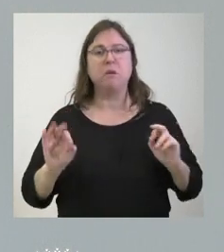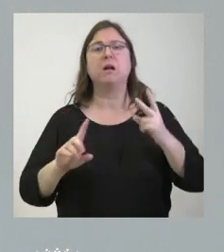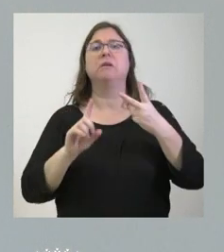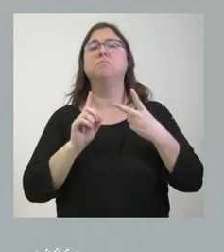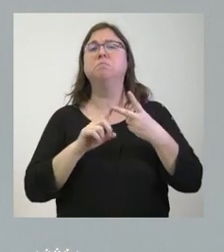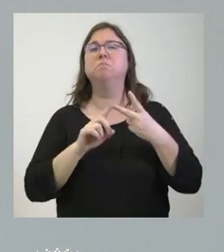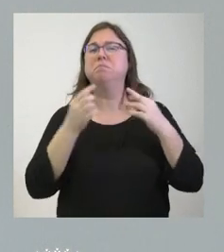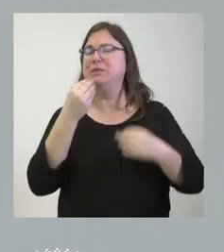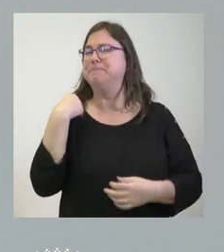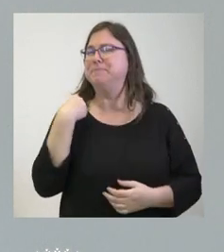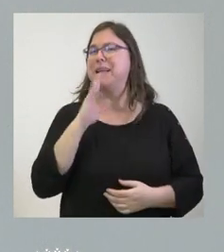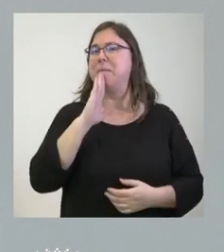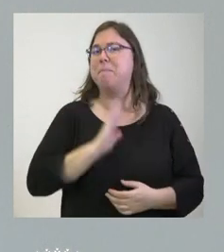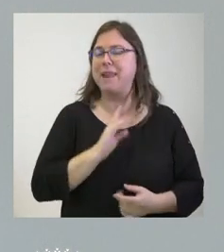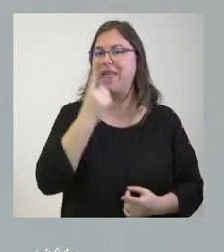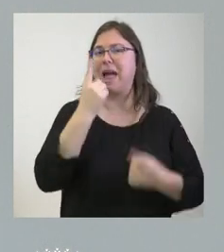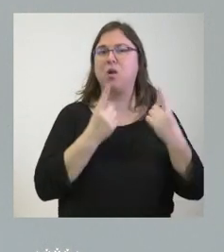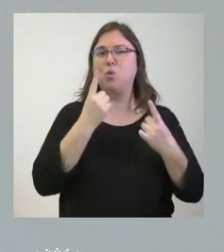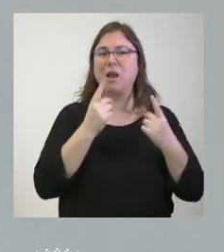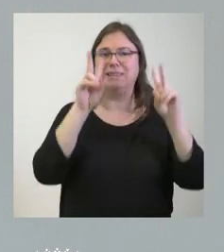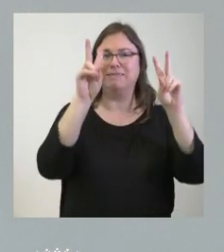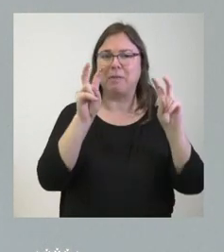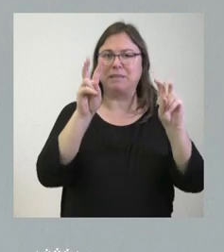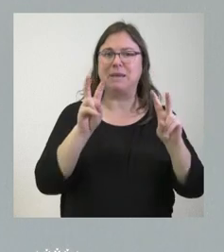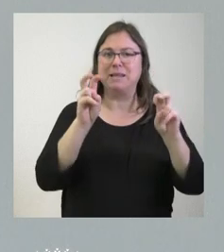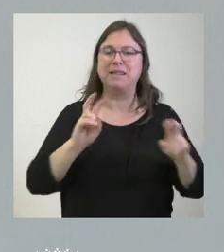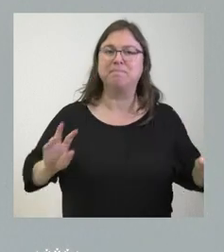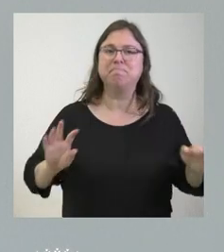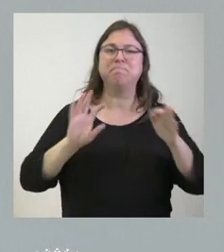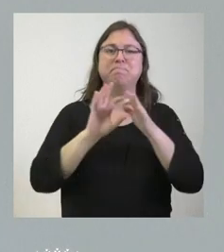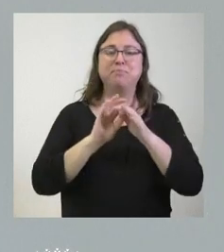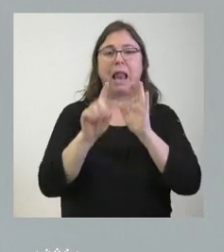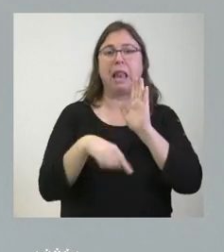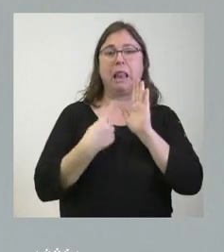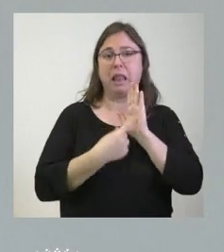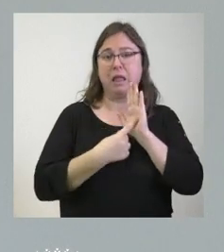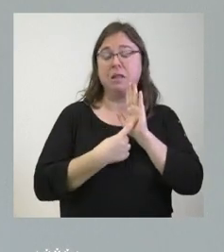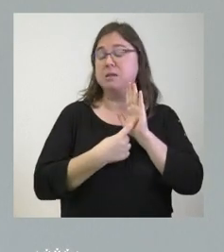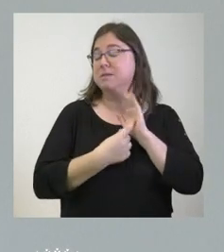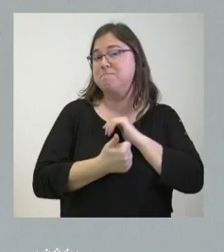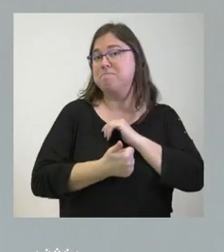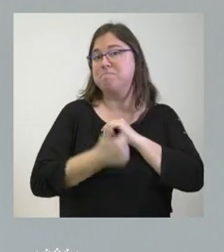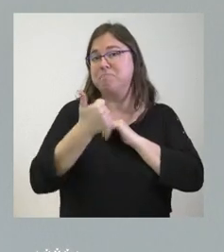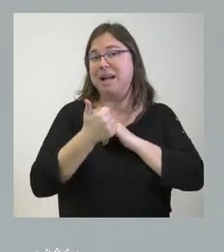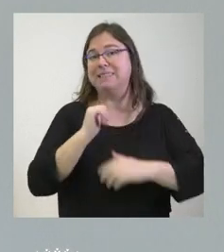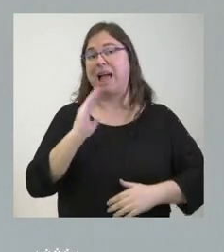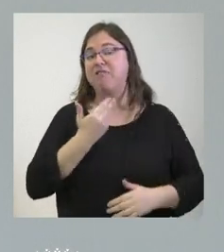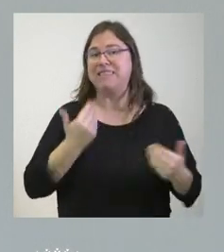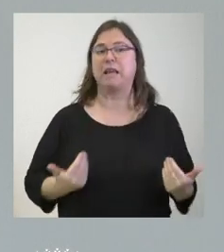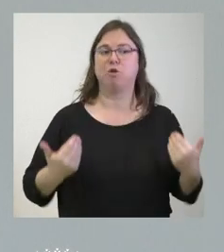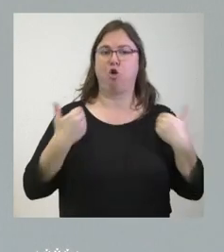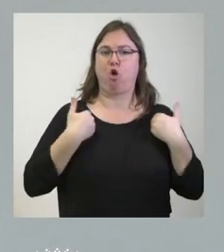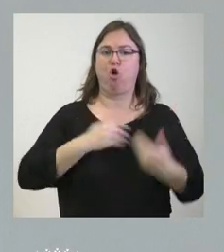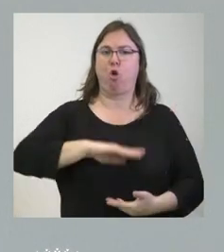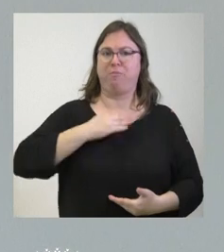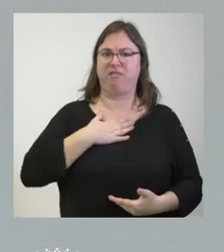concreto qué me parece algunas de estas cuestiones relativas a la ley pues en lo que más podría afectar a las competencias de la Junta de Castilla y León yo